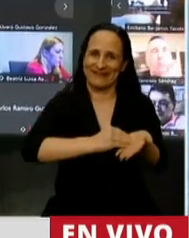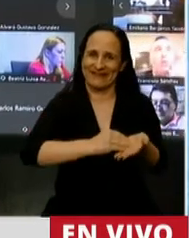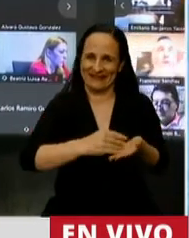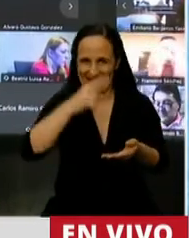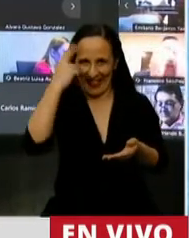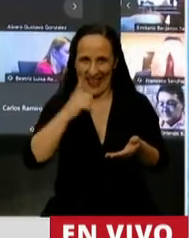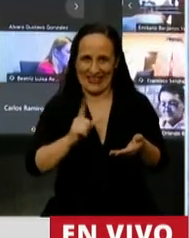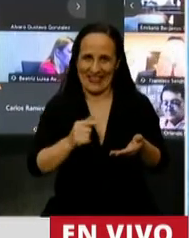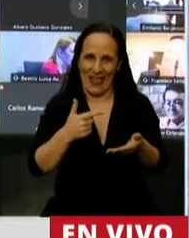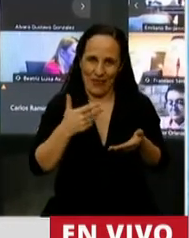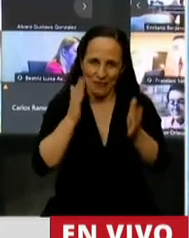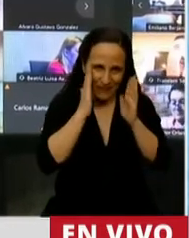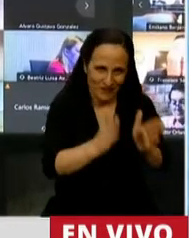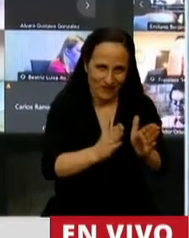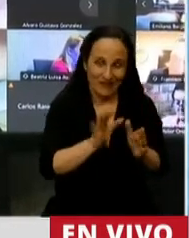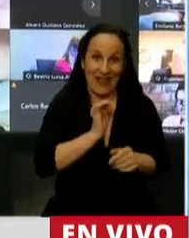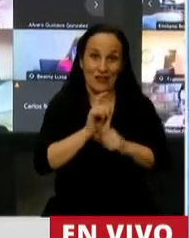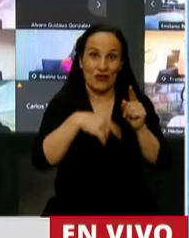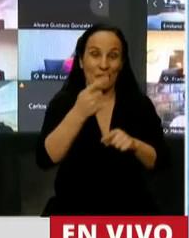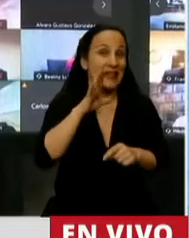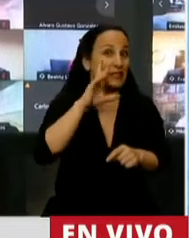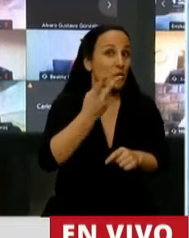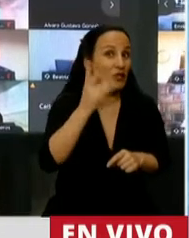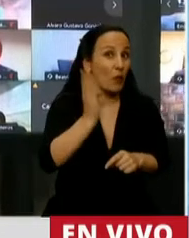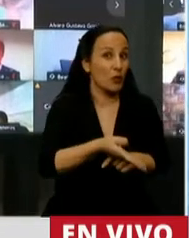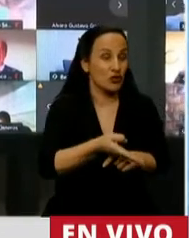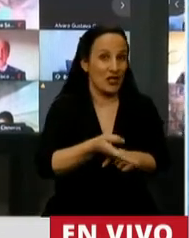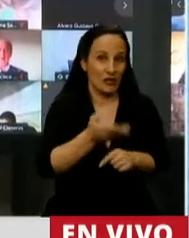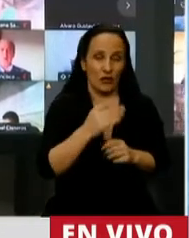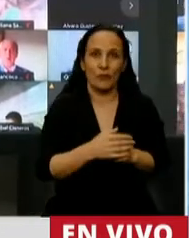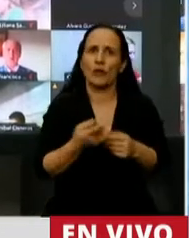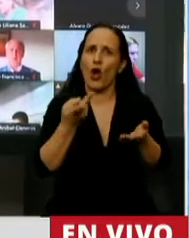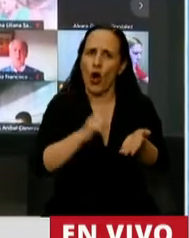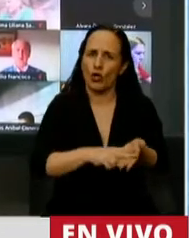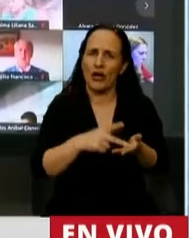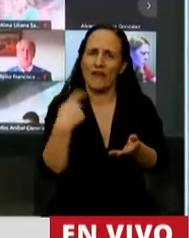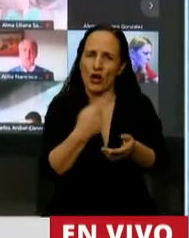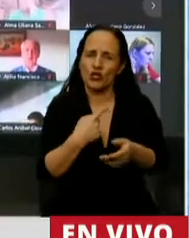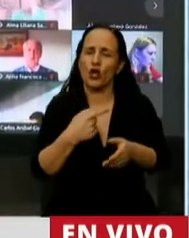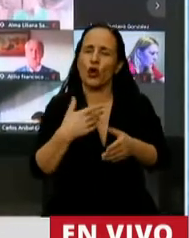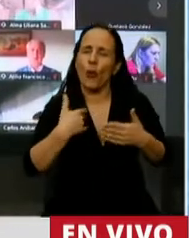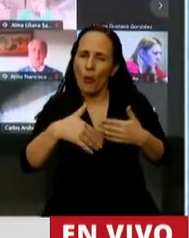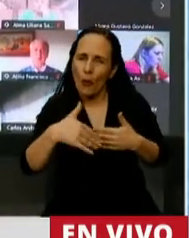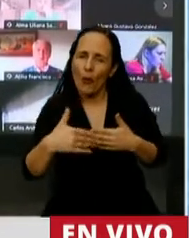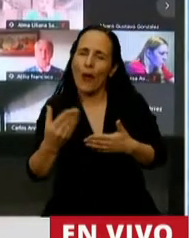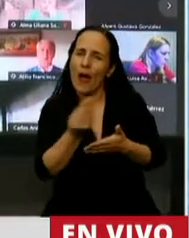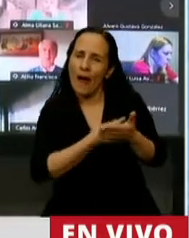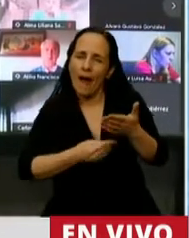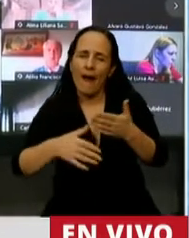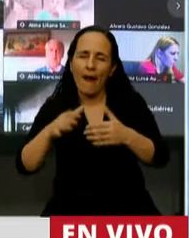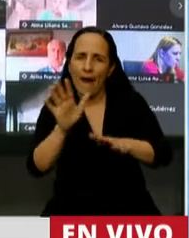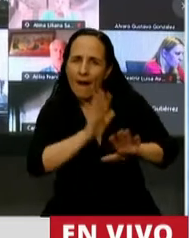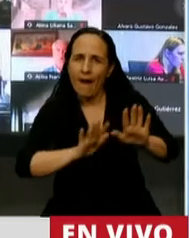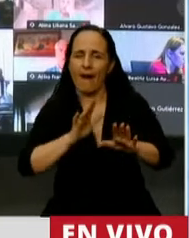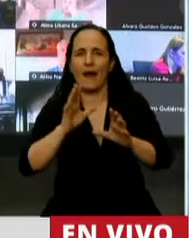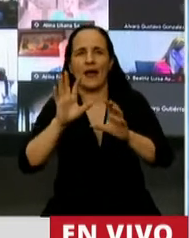Estado. Un aumento para el año que viene del 52%. Volvemos a diseñar y a construir satélites. Y ahí también está mi provincia de